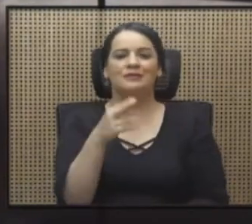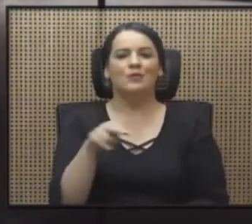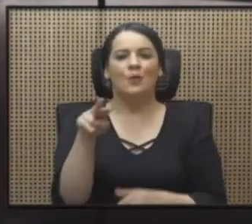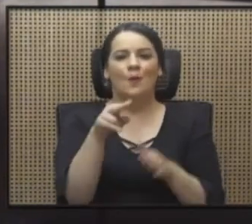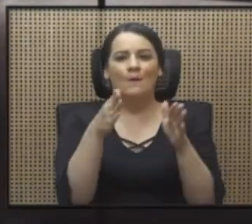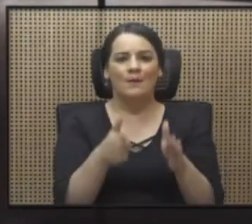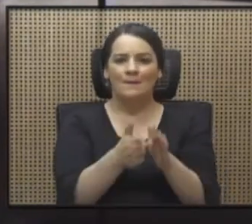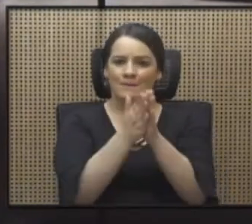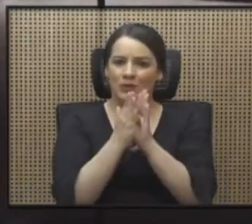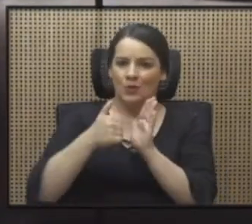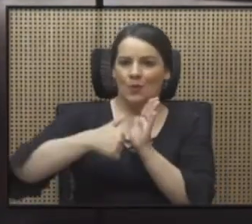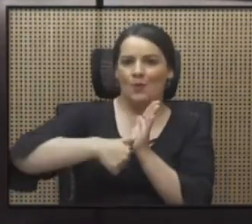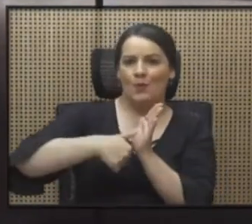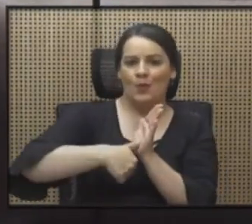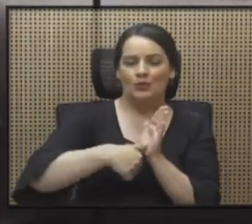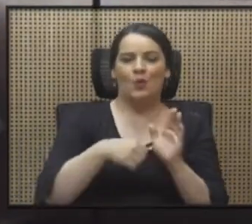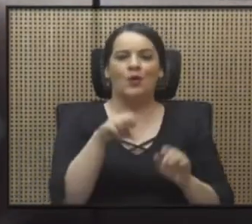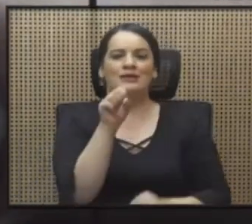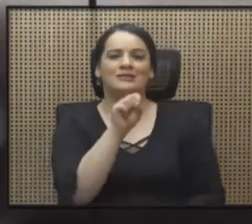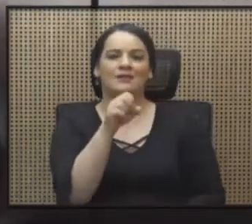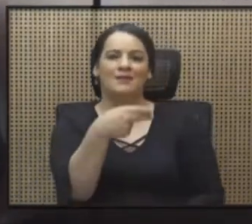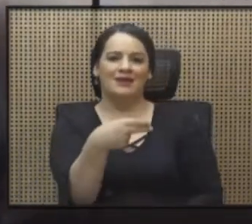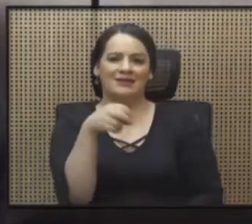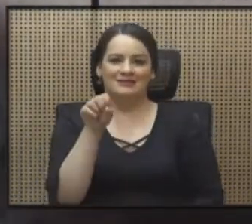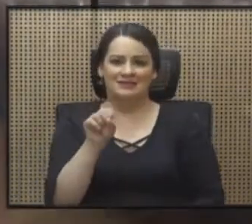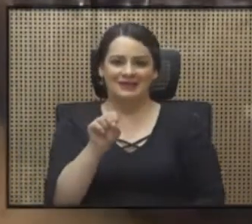voto por Silvia Hernández Sánchez. Gracias.